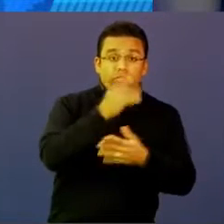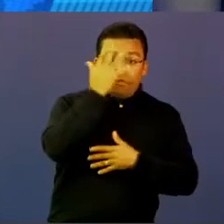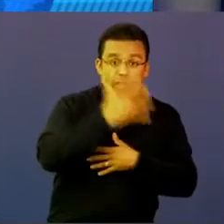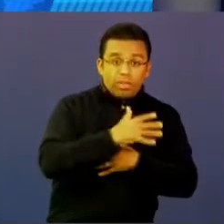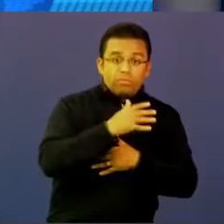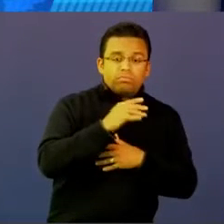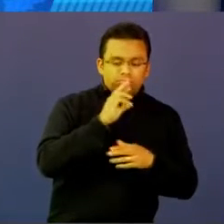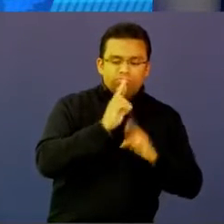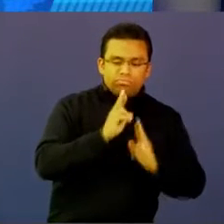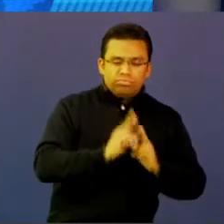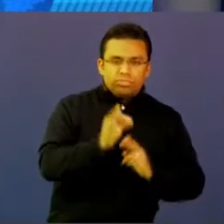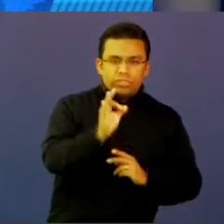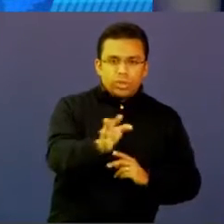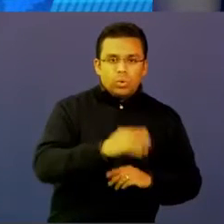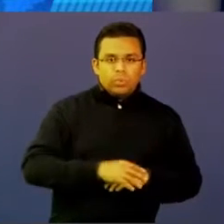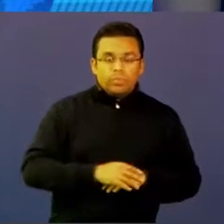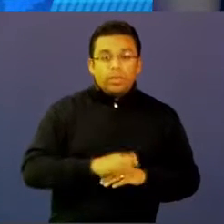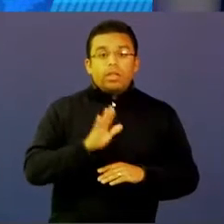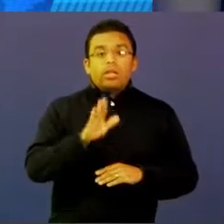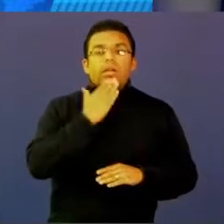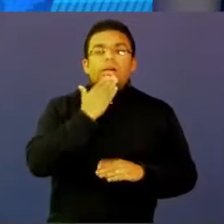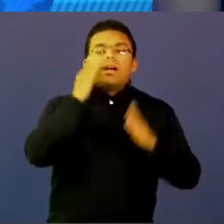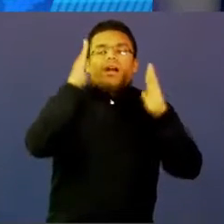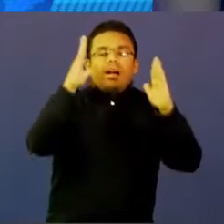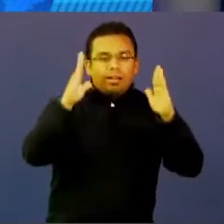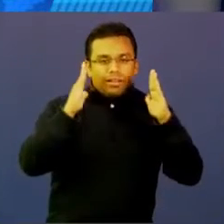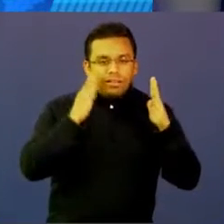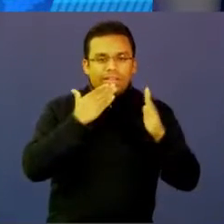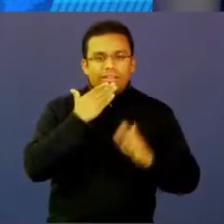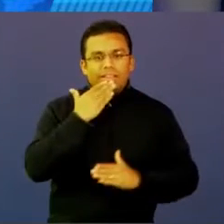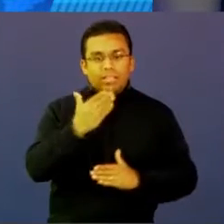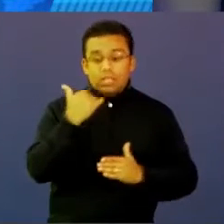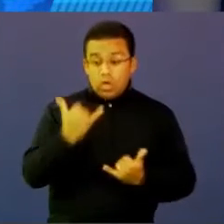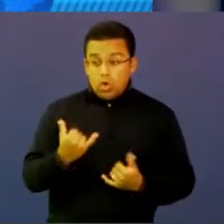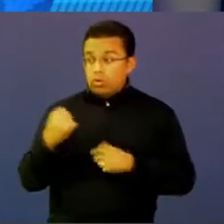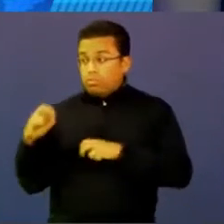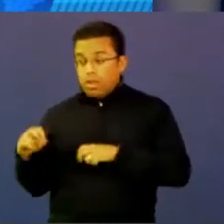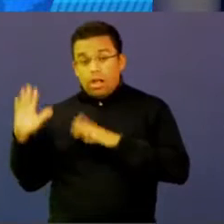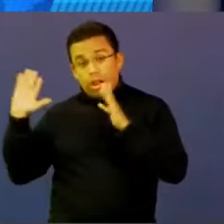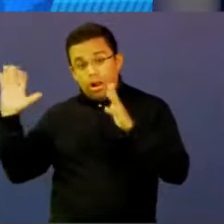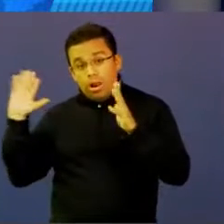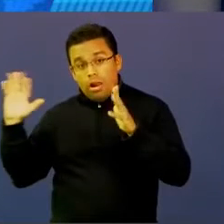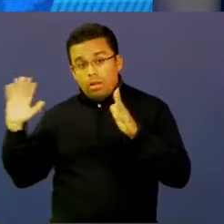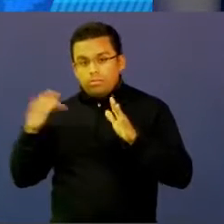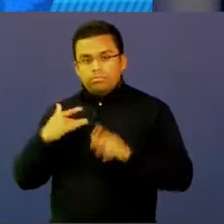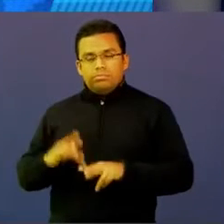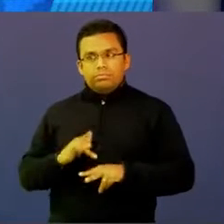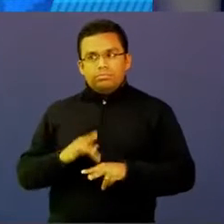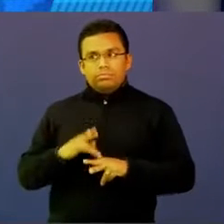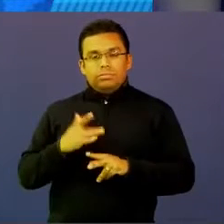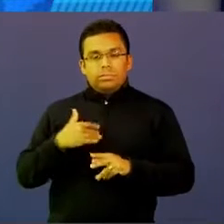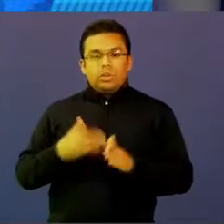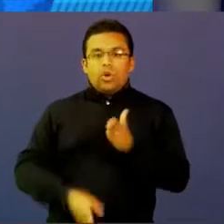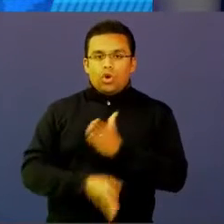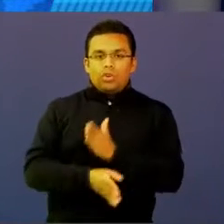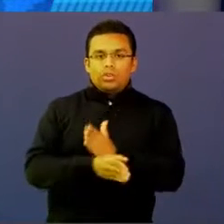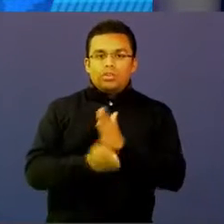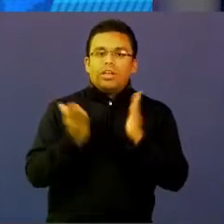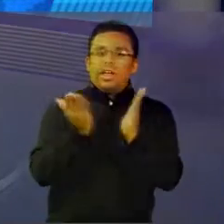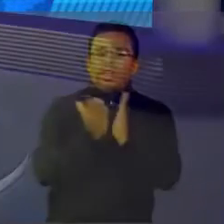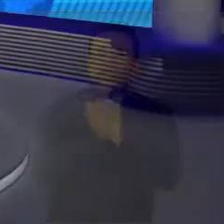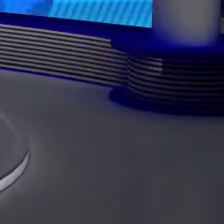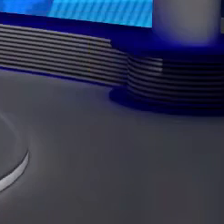agradezco mucho su atención y espero que esta charla haya sido muy motivacional para seguir en EducaDigital 2016.